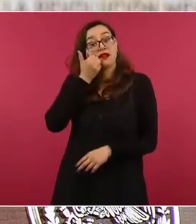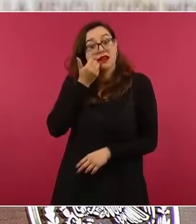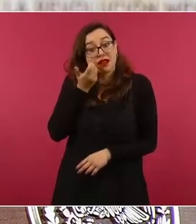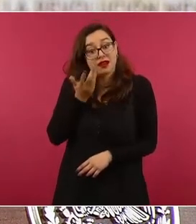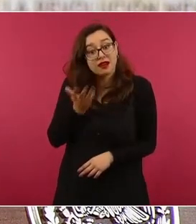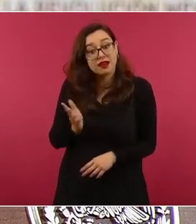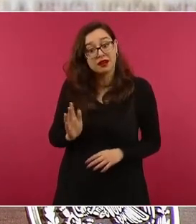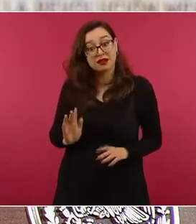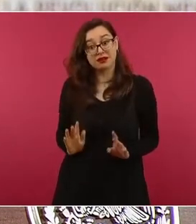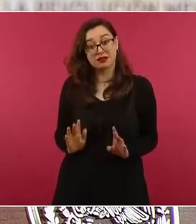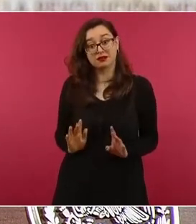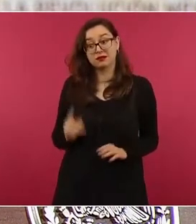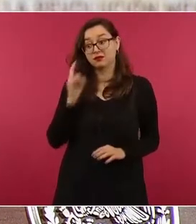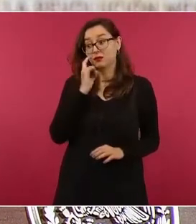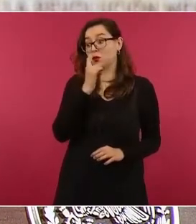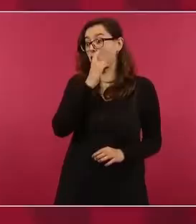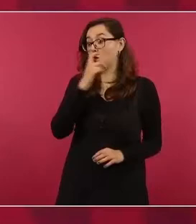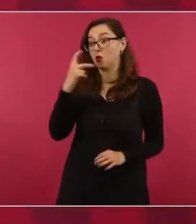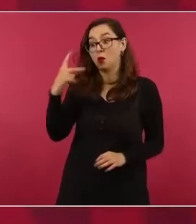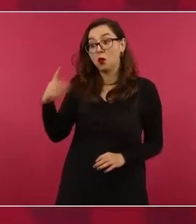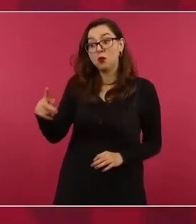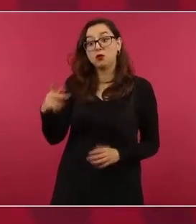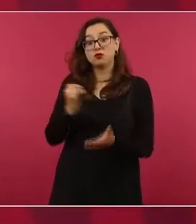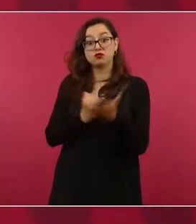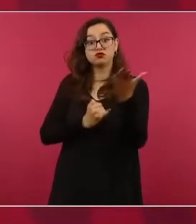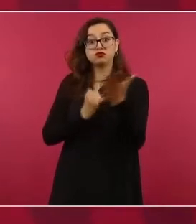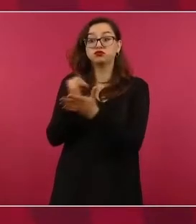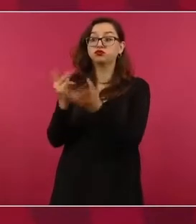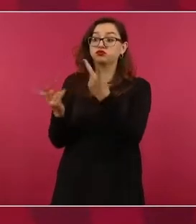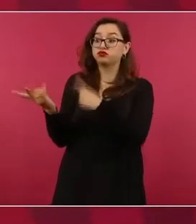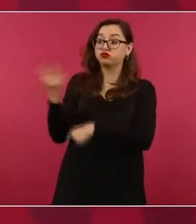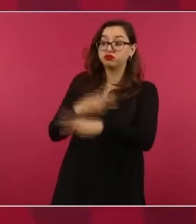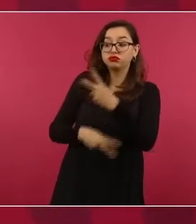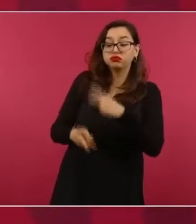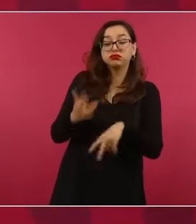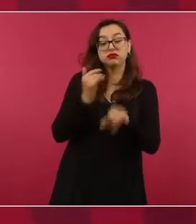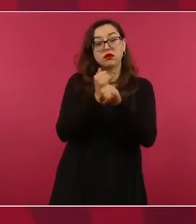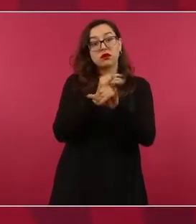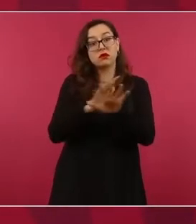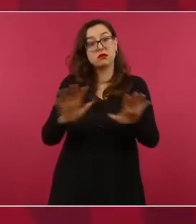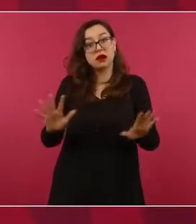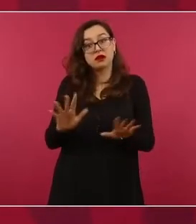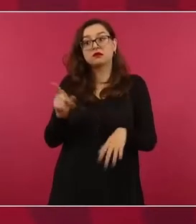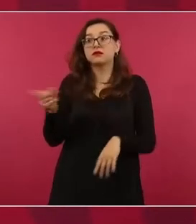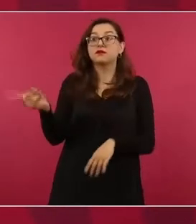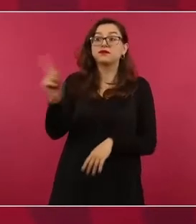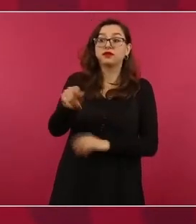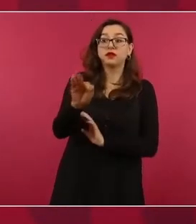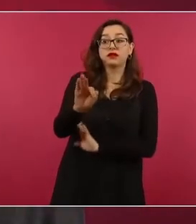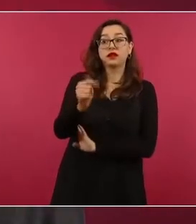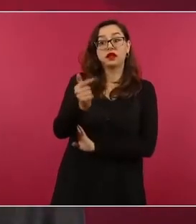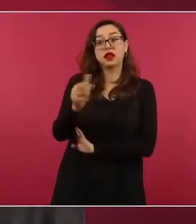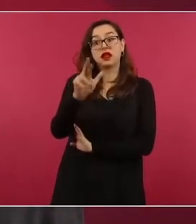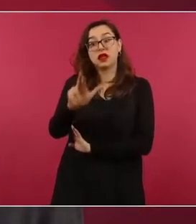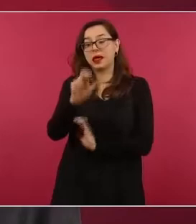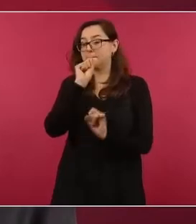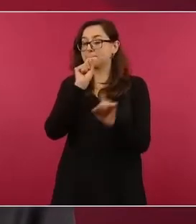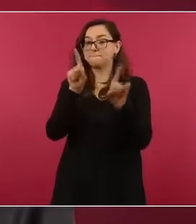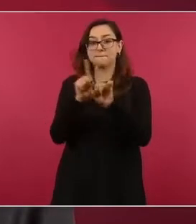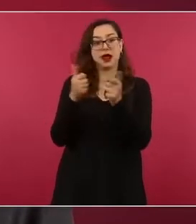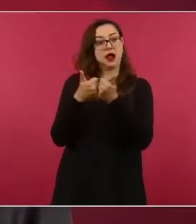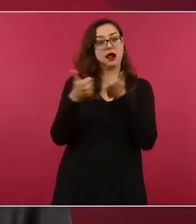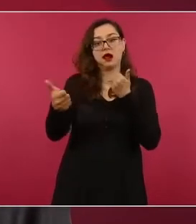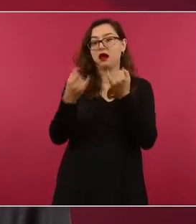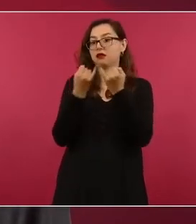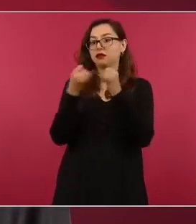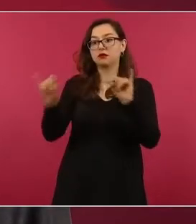la Fiscalía, que es autónoma, pues aquí está este espacio para que se informe sobre